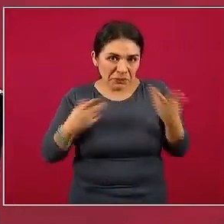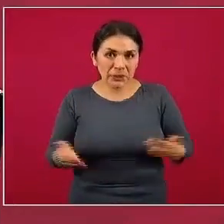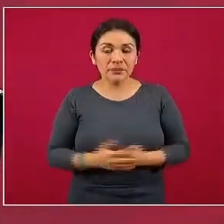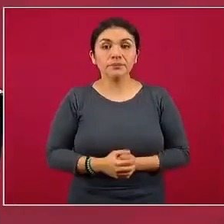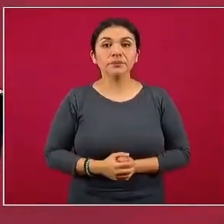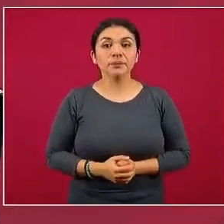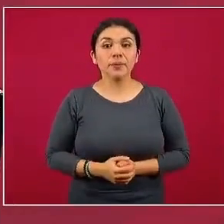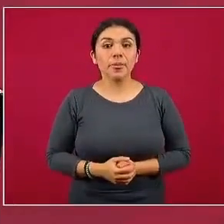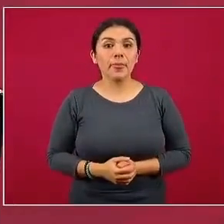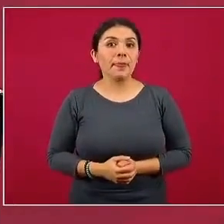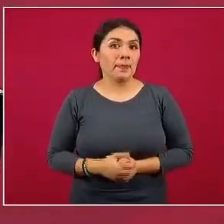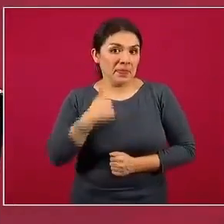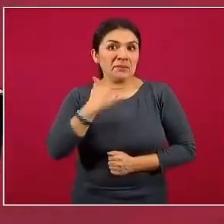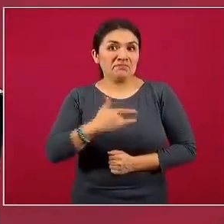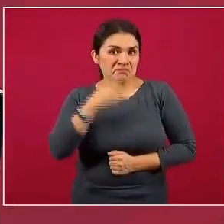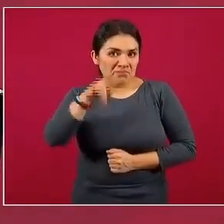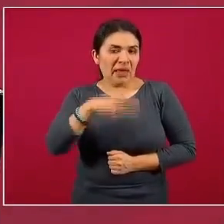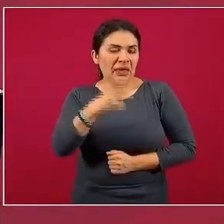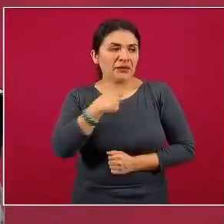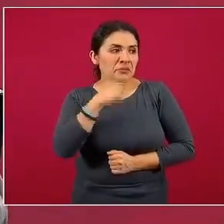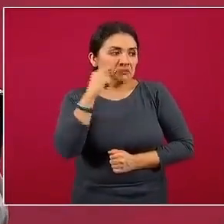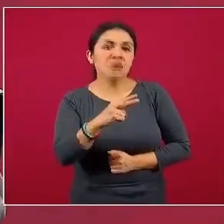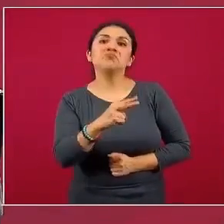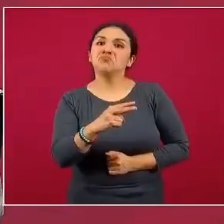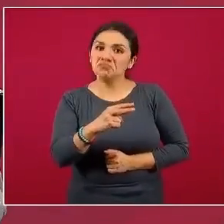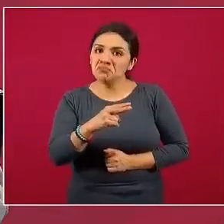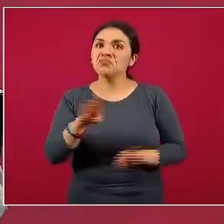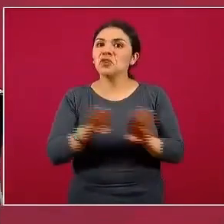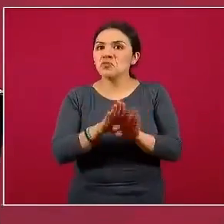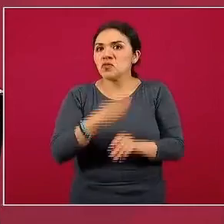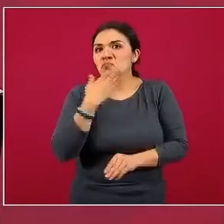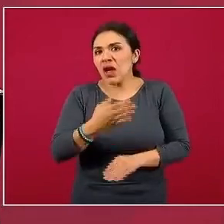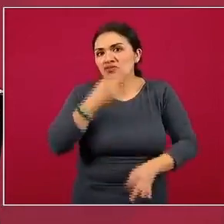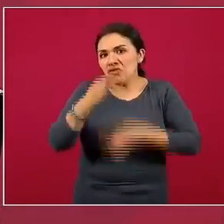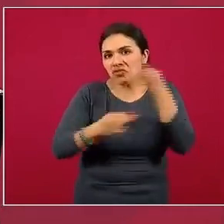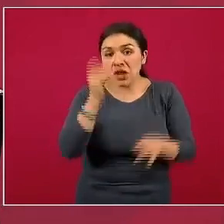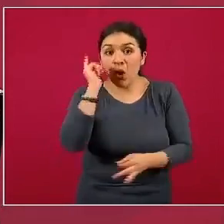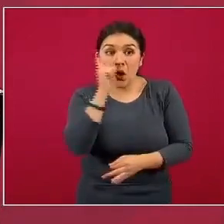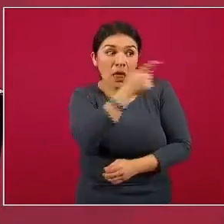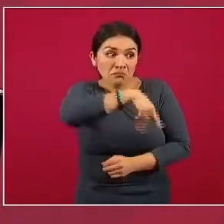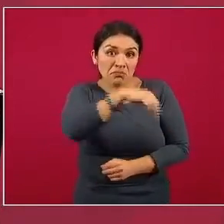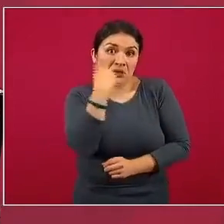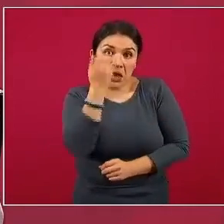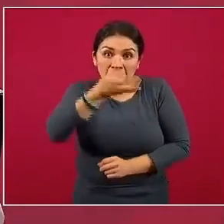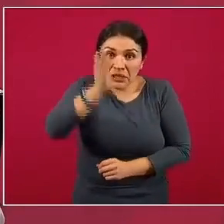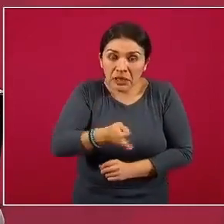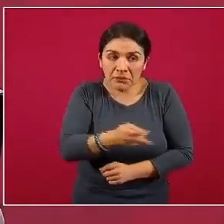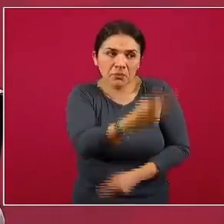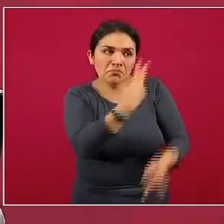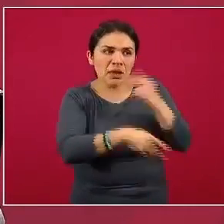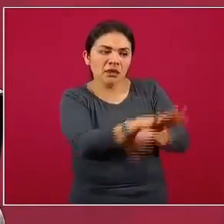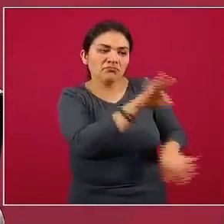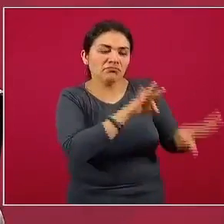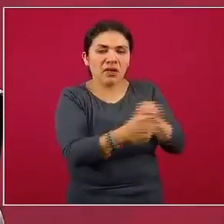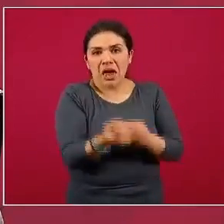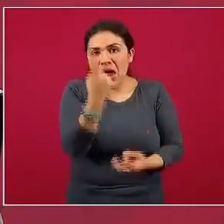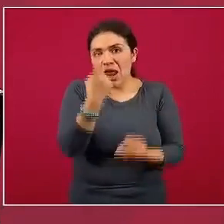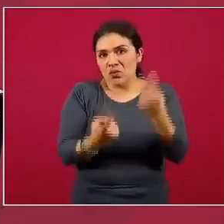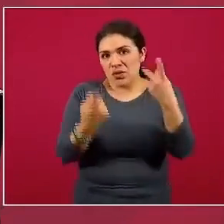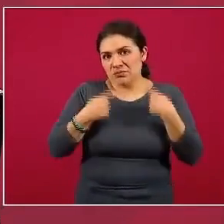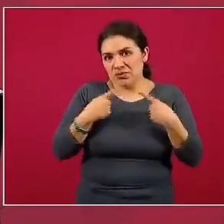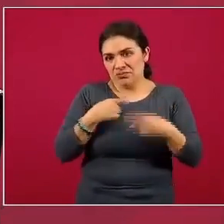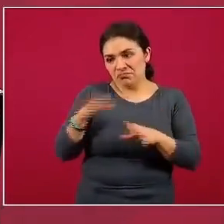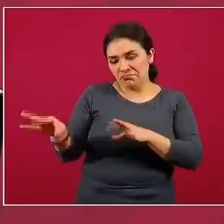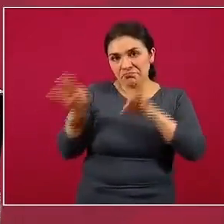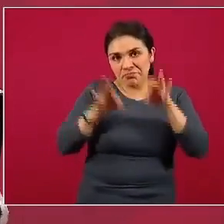Entonces, nos parece que es alentador. Traeremos, si ellos nos lo permiten, ellas y ellos, algunos de los invitados, y le hemos